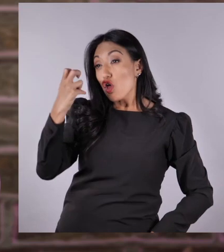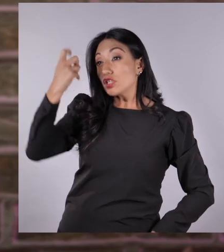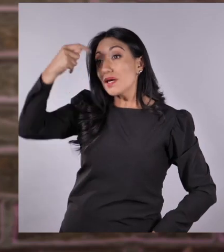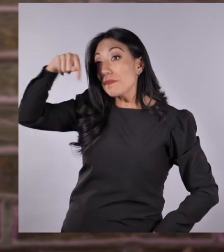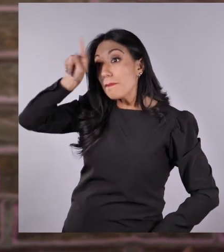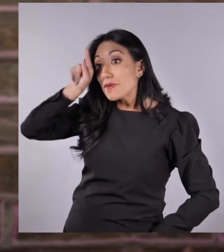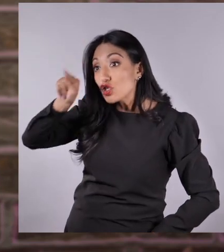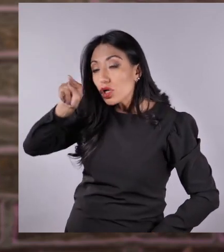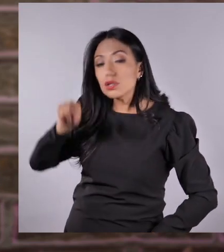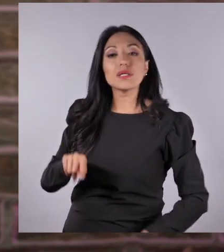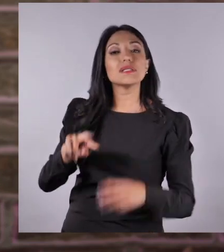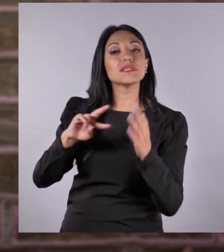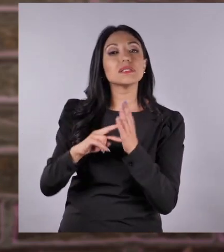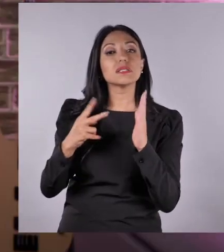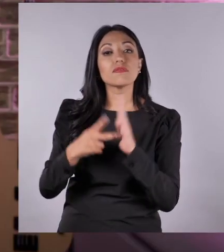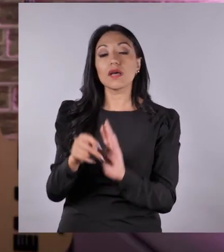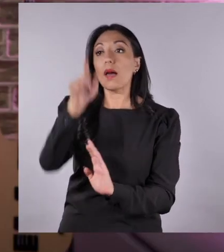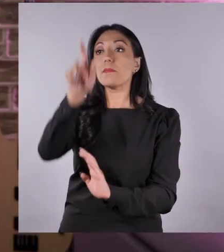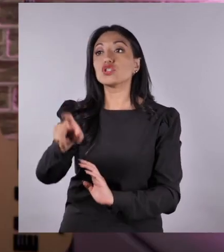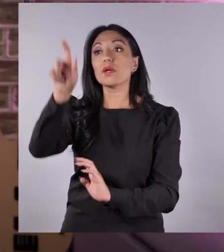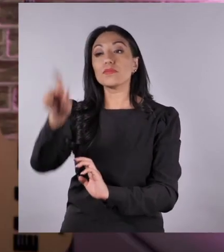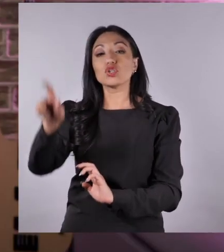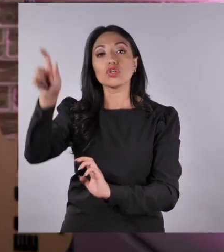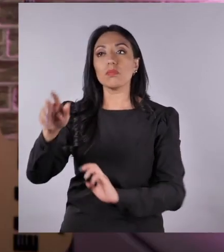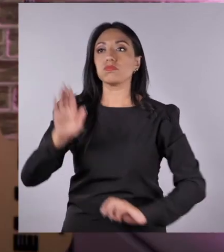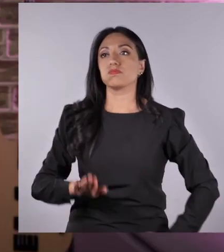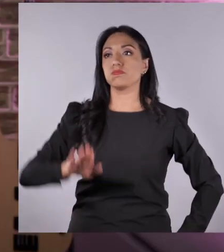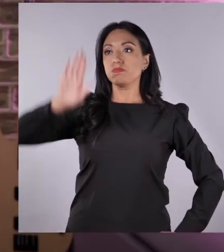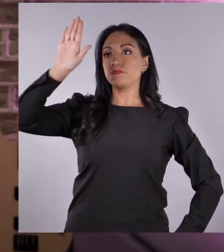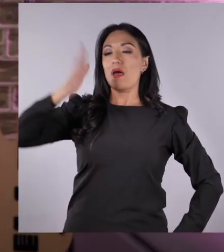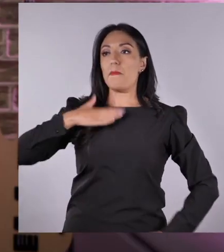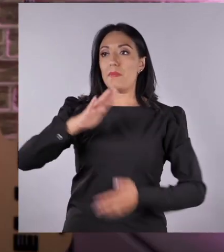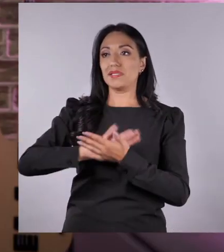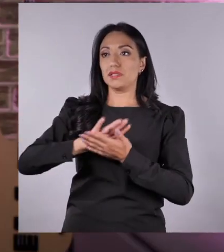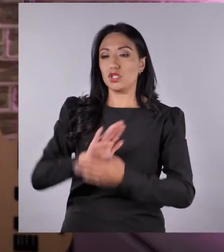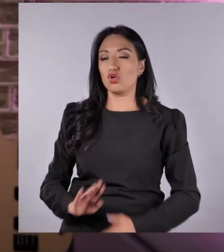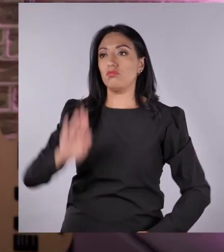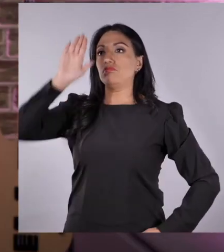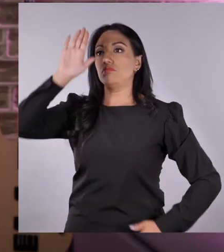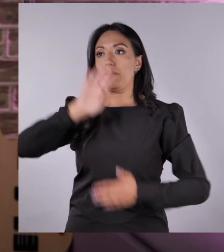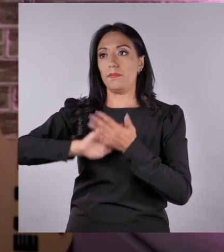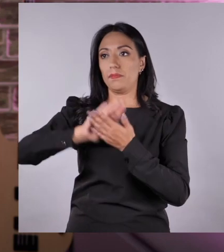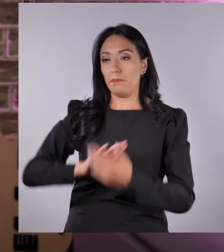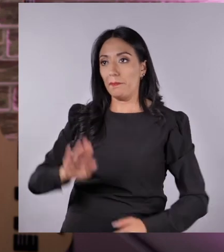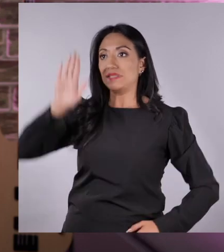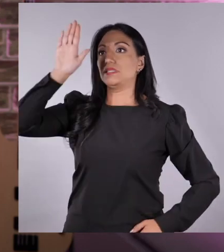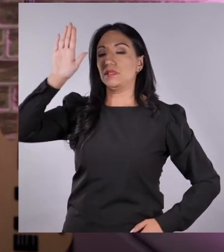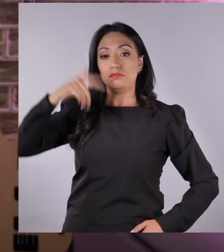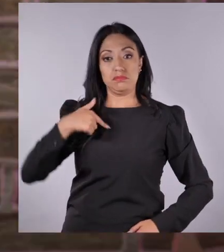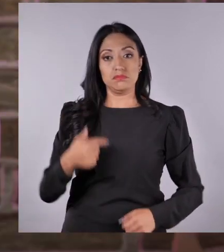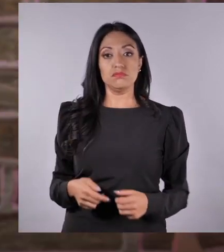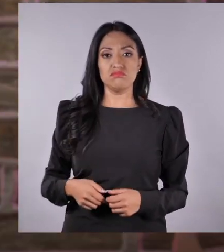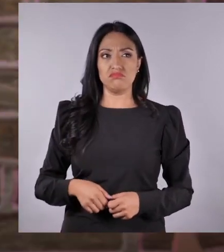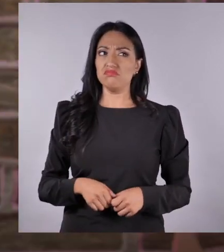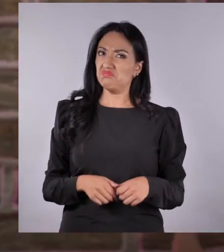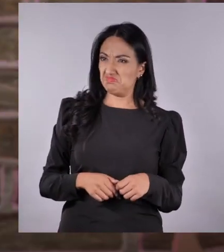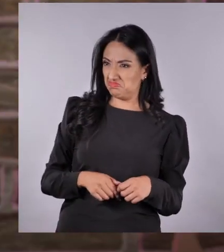.875 son el número de veces que las personas respondieron que se identifica como mestizos.